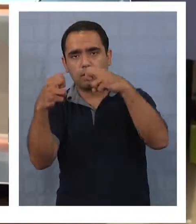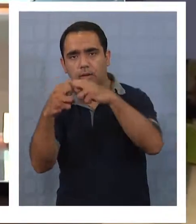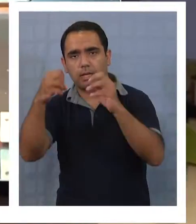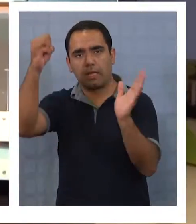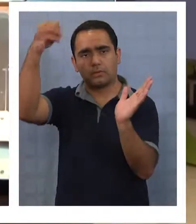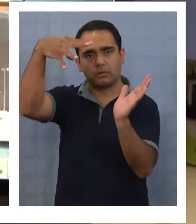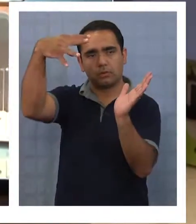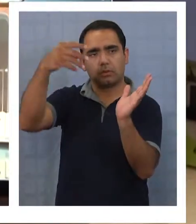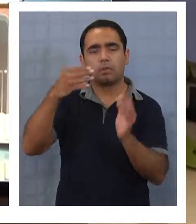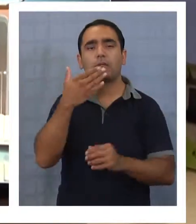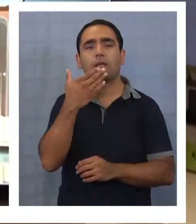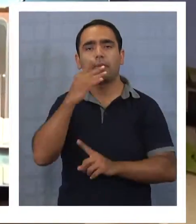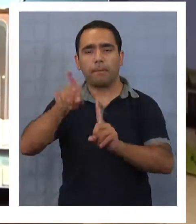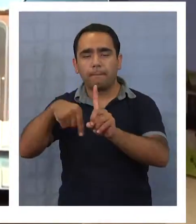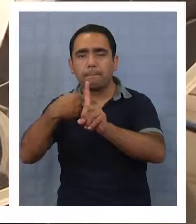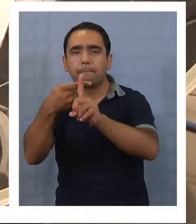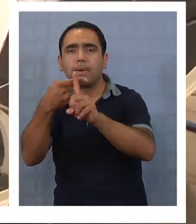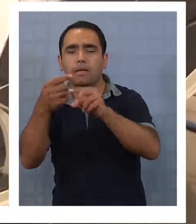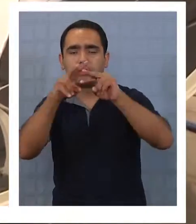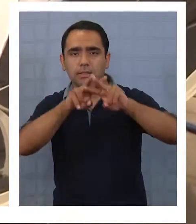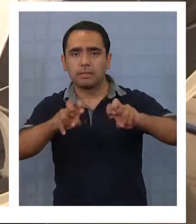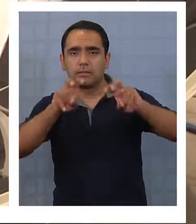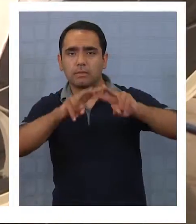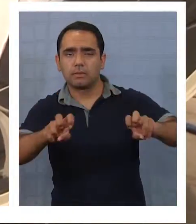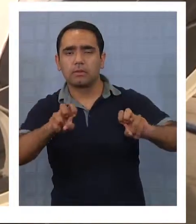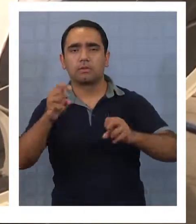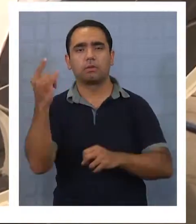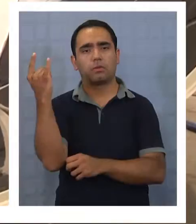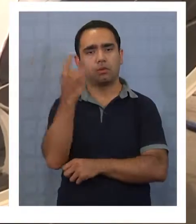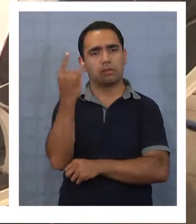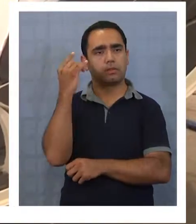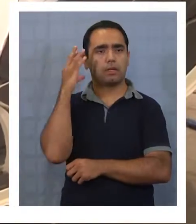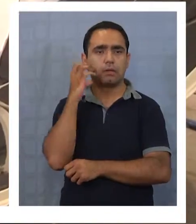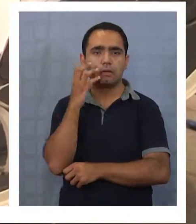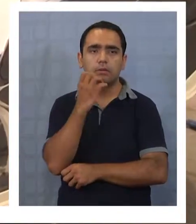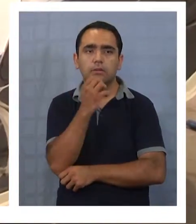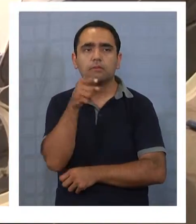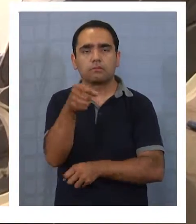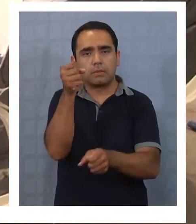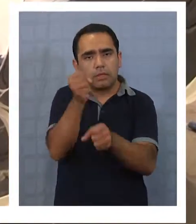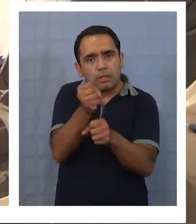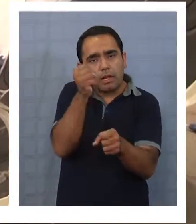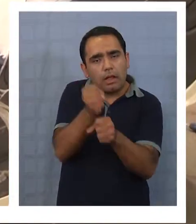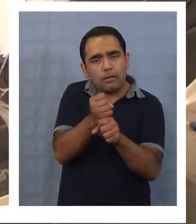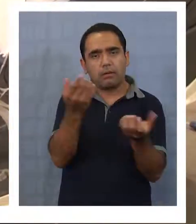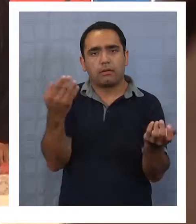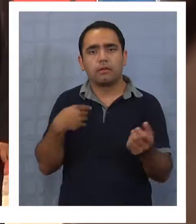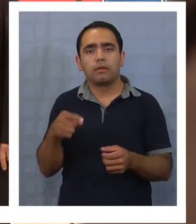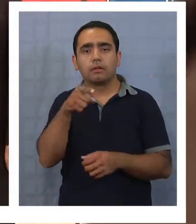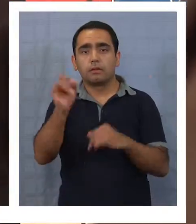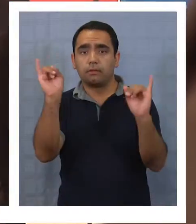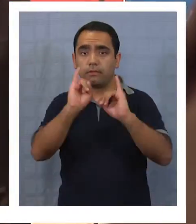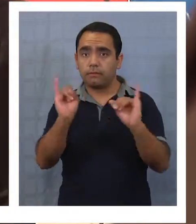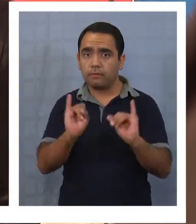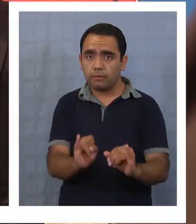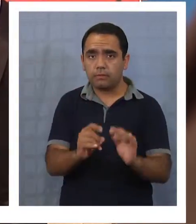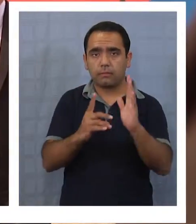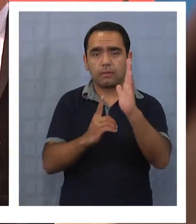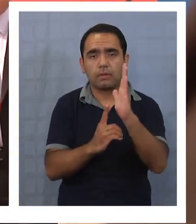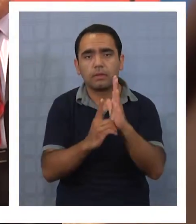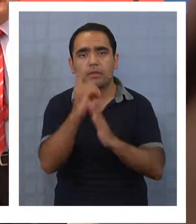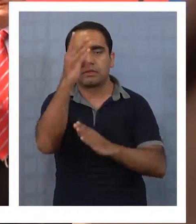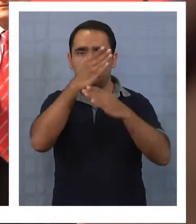solar, así como también de sumar a investigadores de la UNAP en la labor, para de esta forma